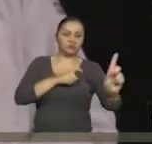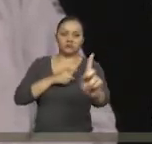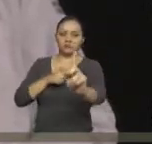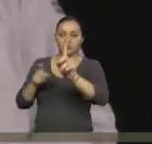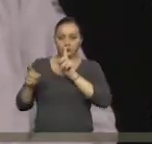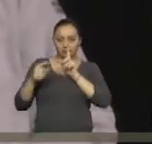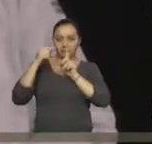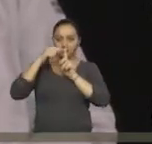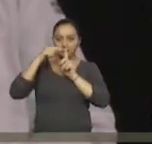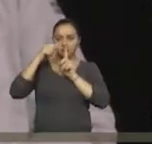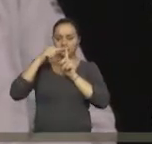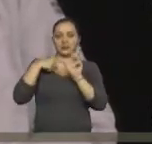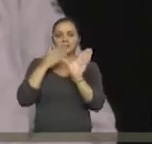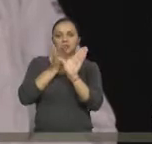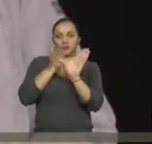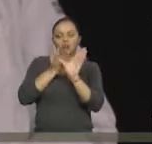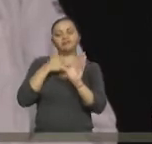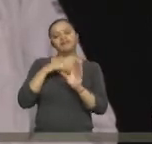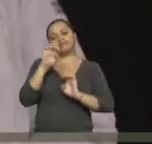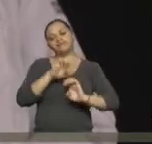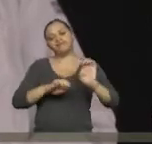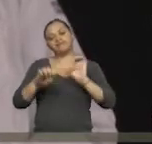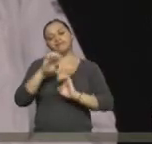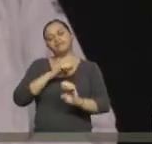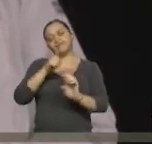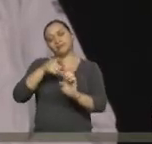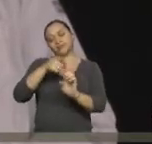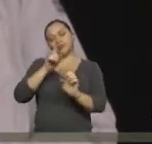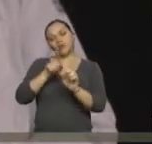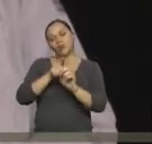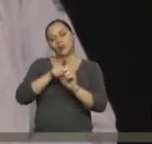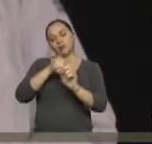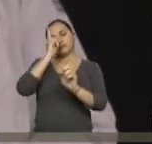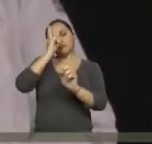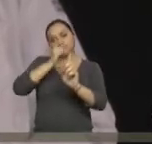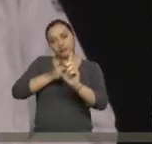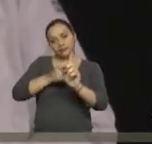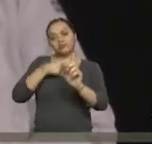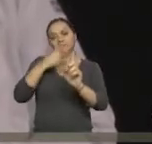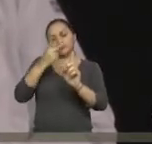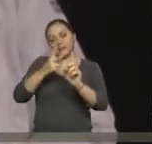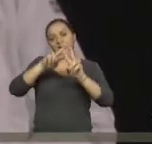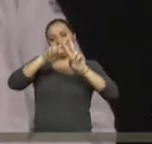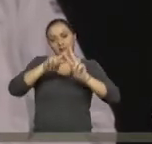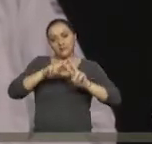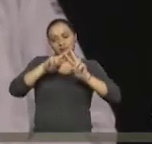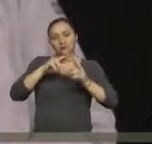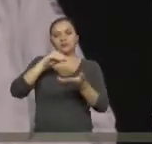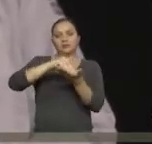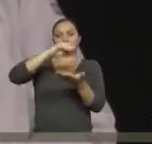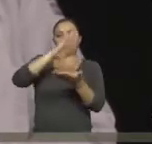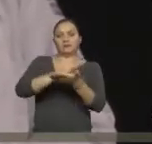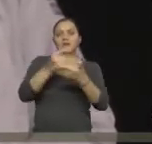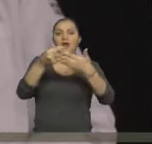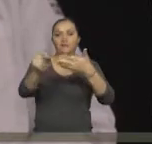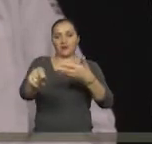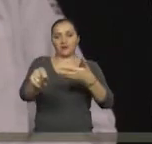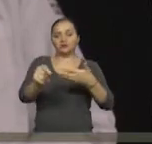mí. Yo valoro, reviso y procedo a una calificación si fuese necesario.